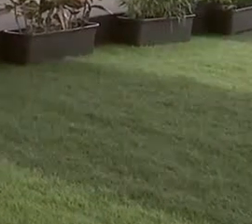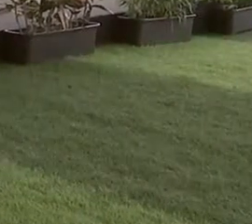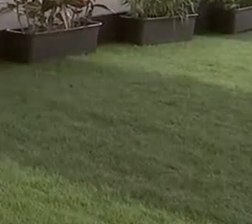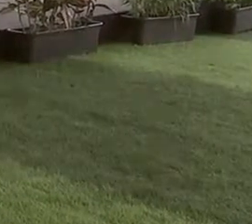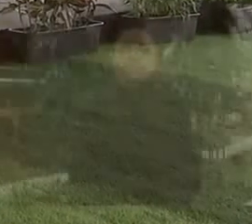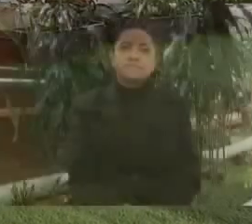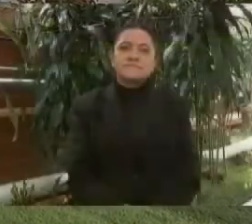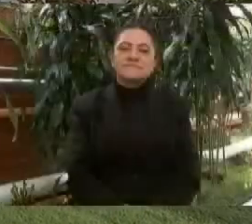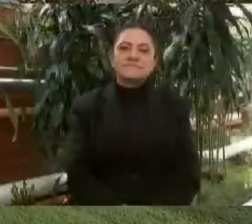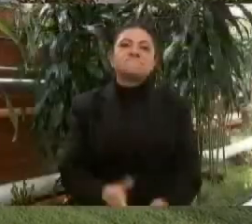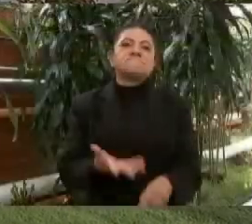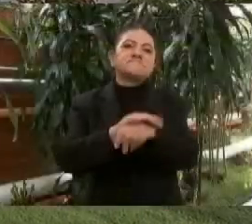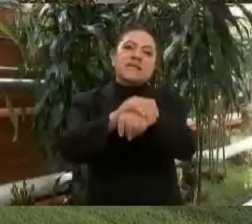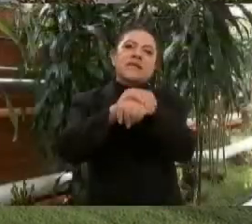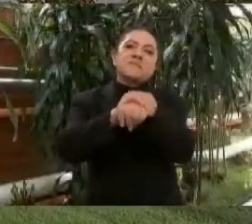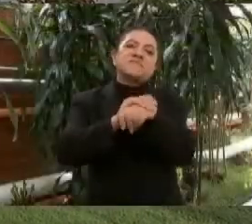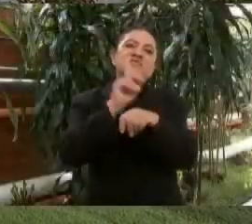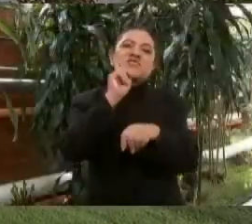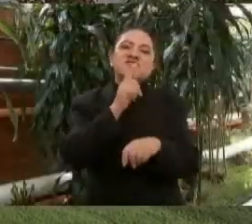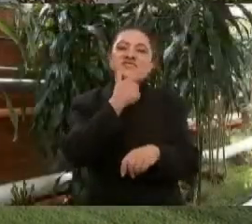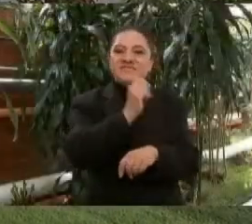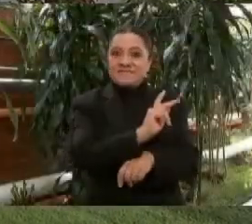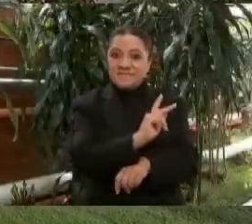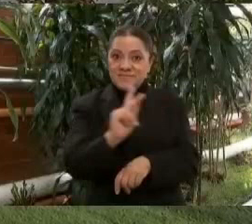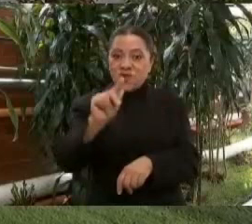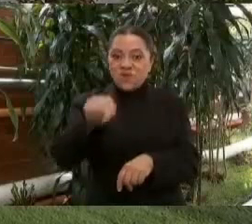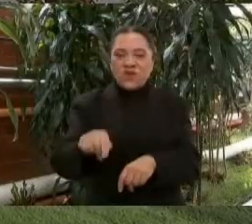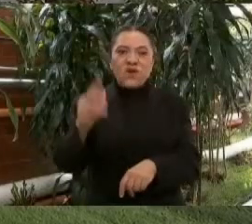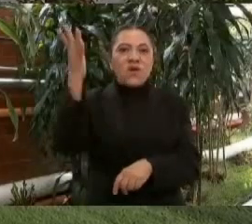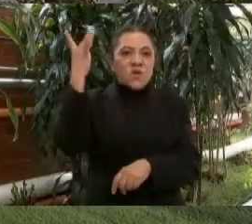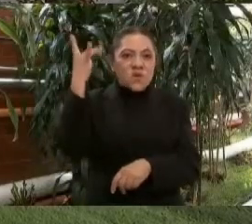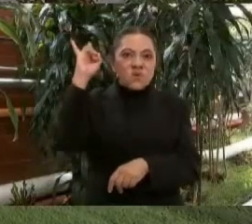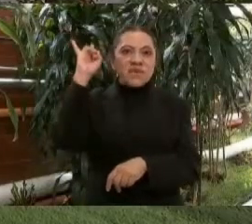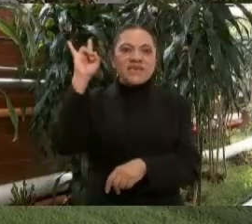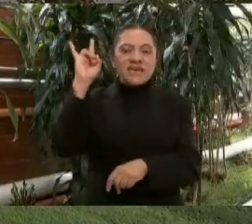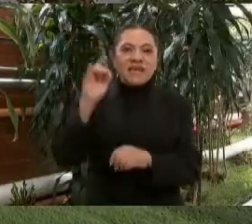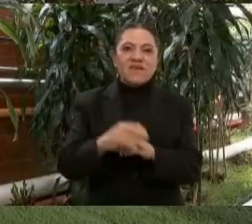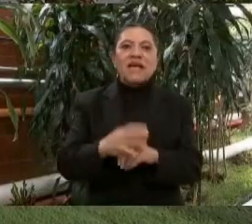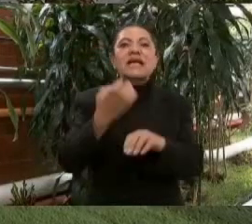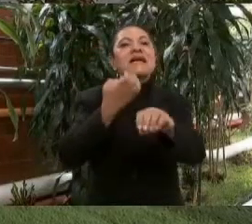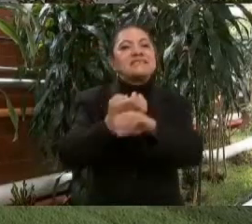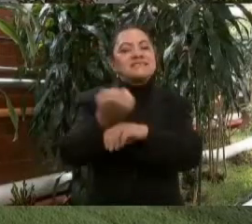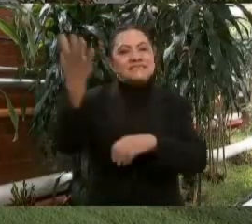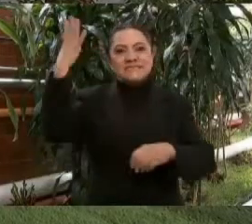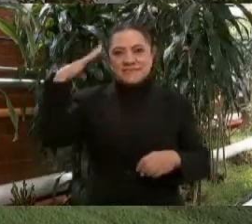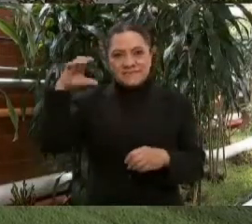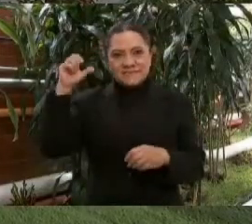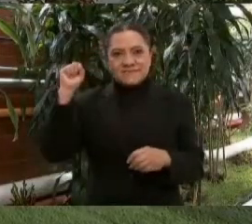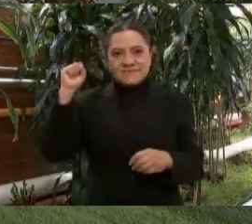Amigas, amigos de Cuernavaca, del Estado de Morelos,